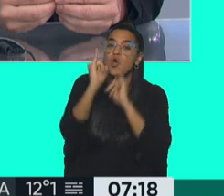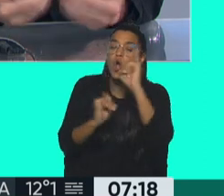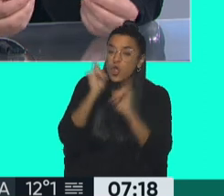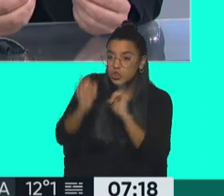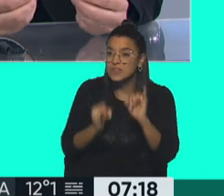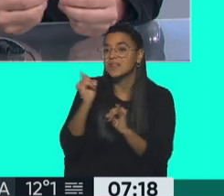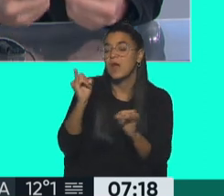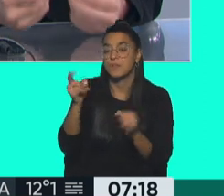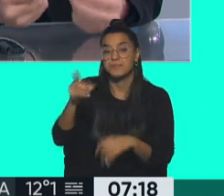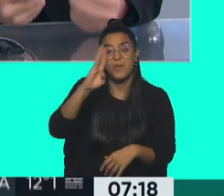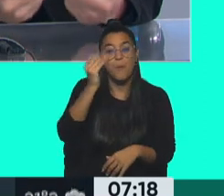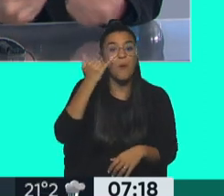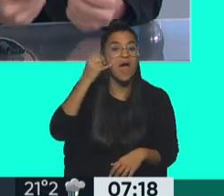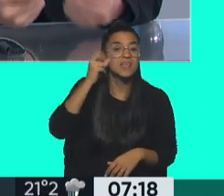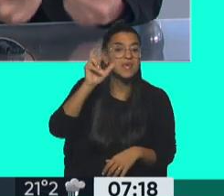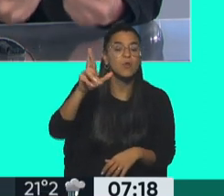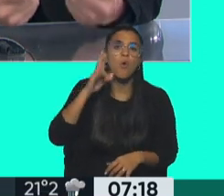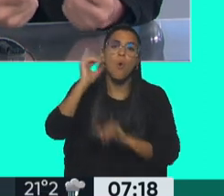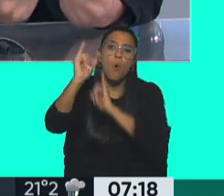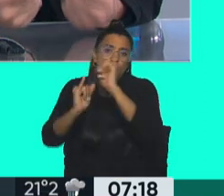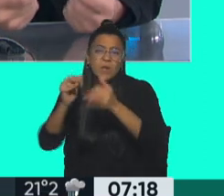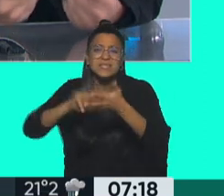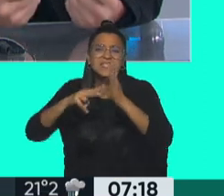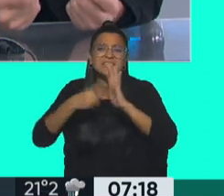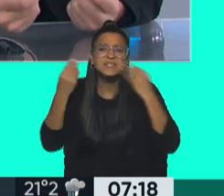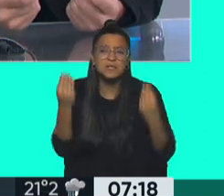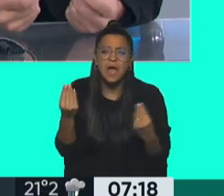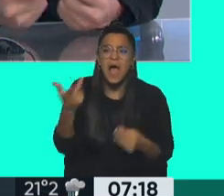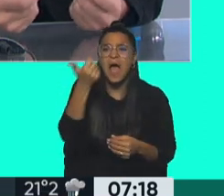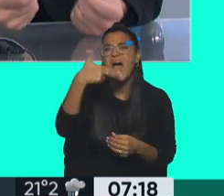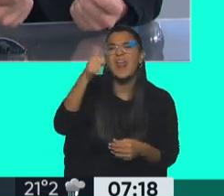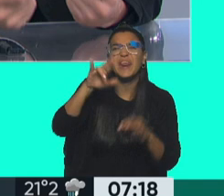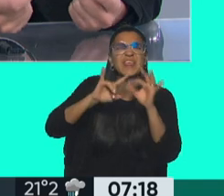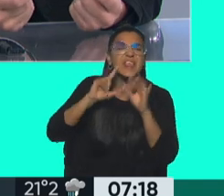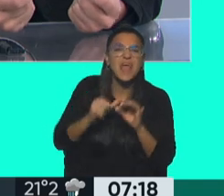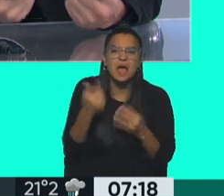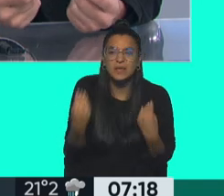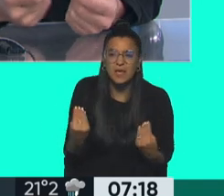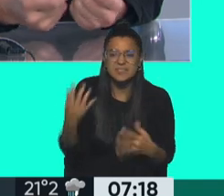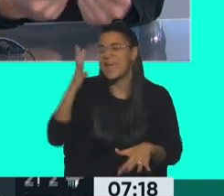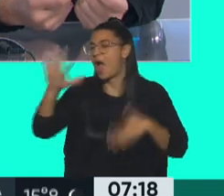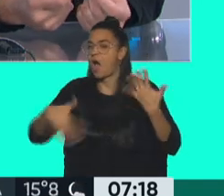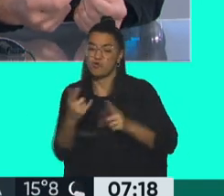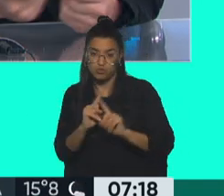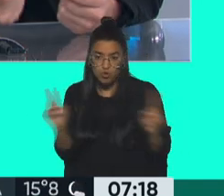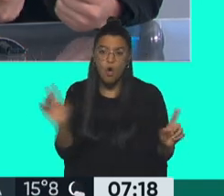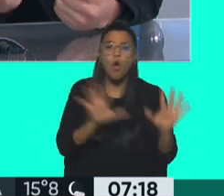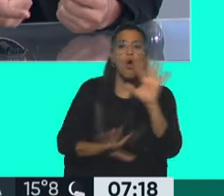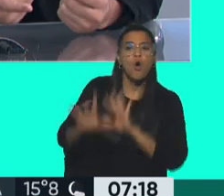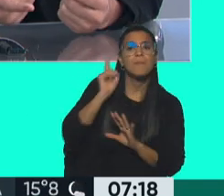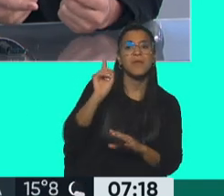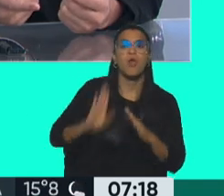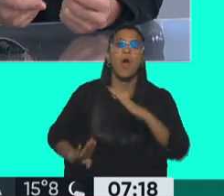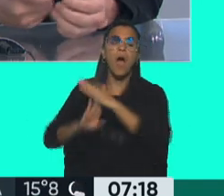que como Bayer desempolve el verdadero significado de lo que era la anarquía, que no tiene nada que ver con caos, sino que es orden pero sin